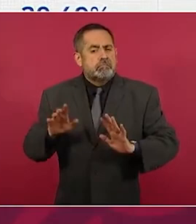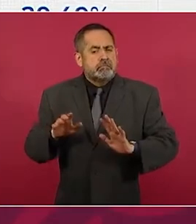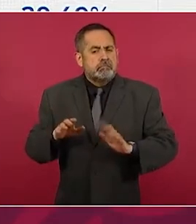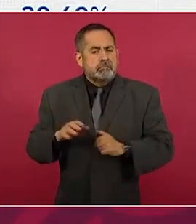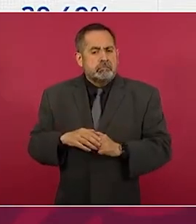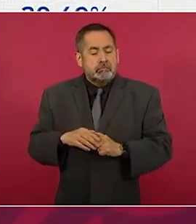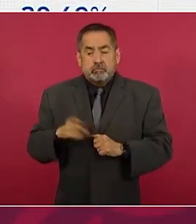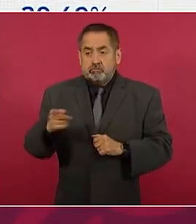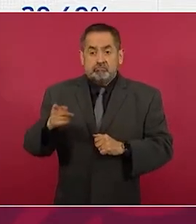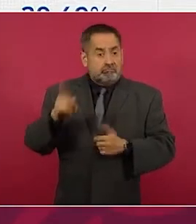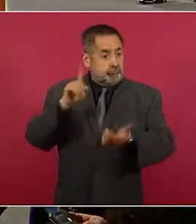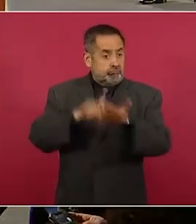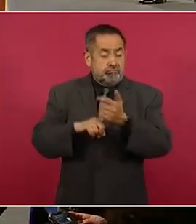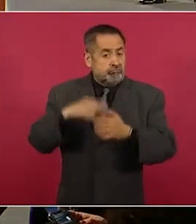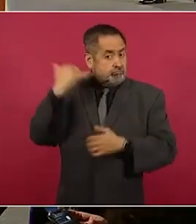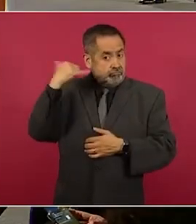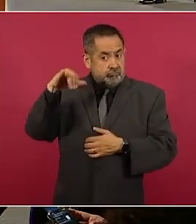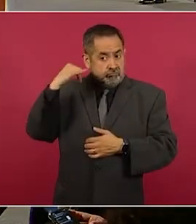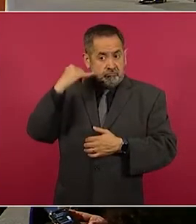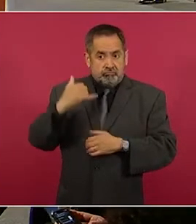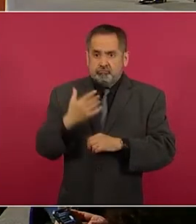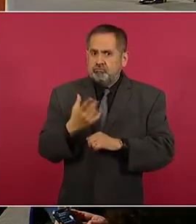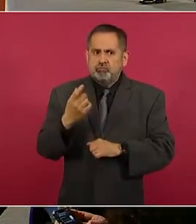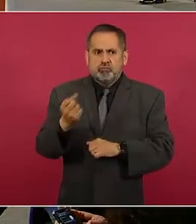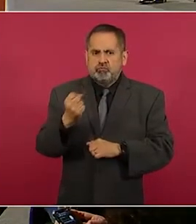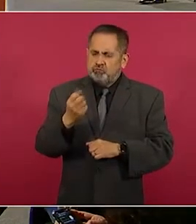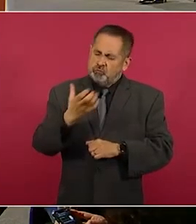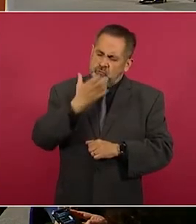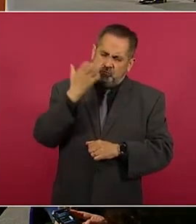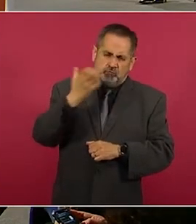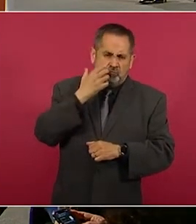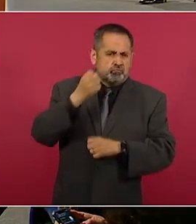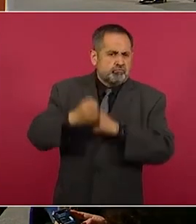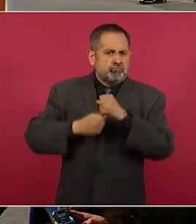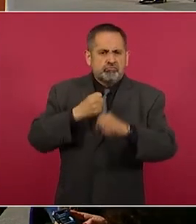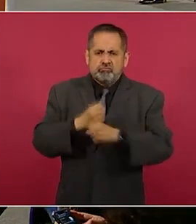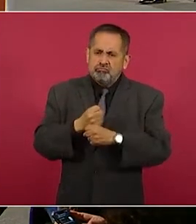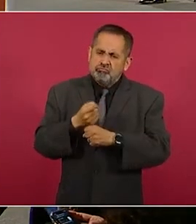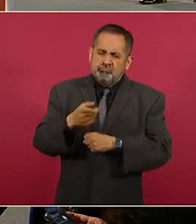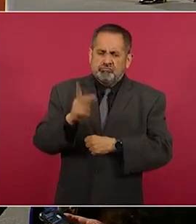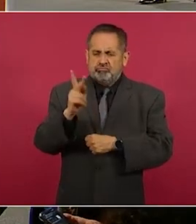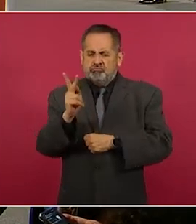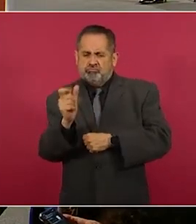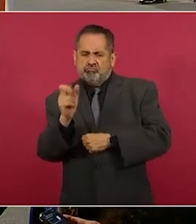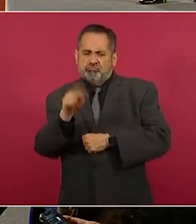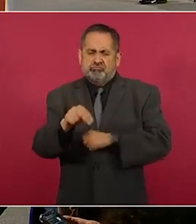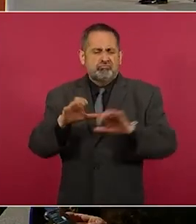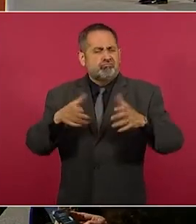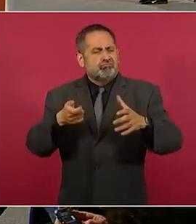era muy fuerte la llamada casta divina.